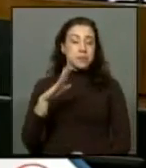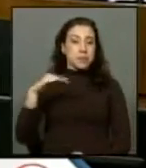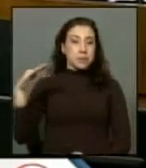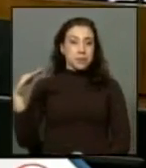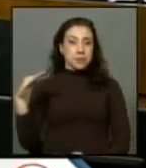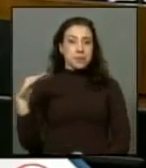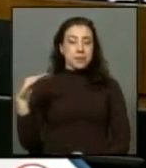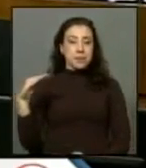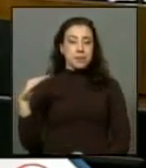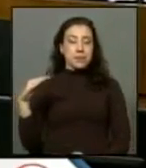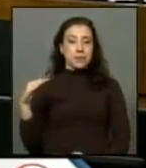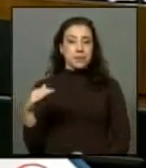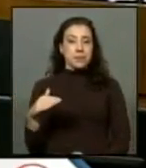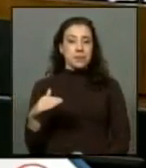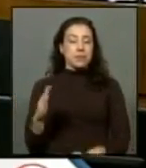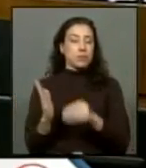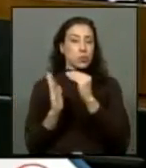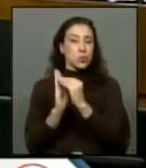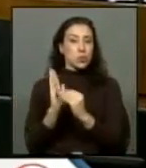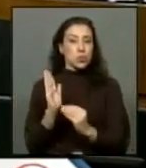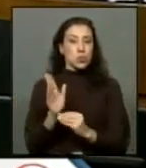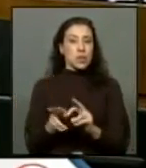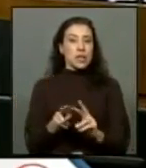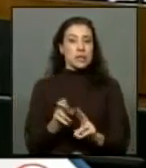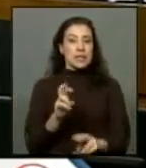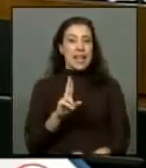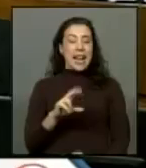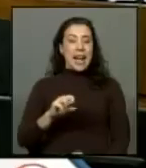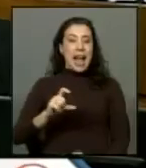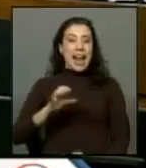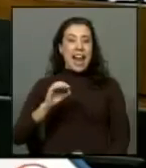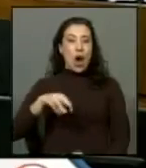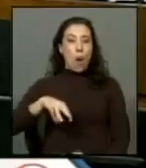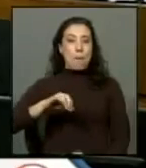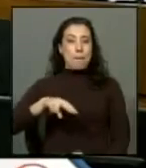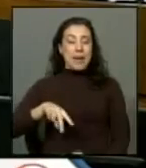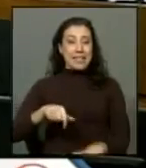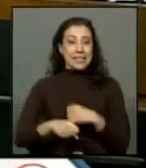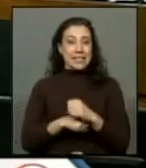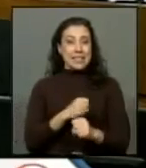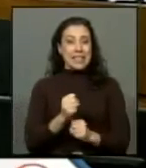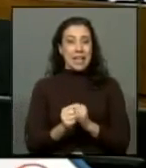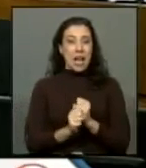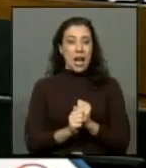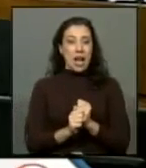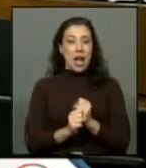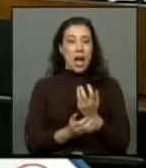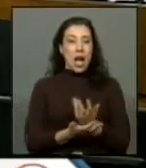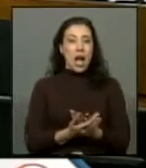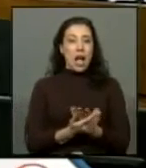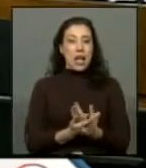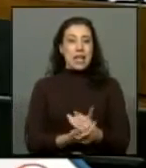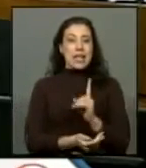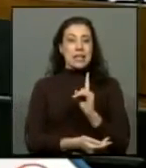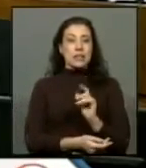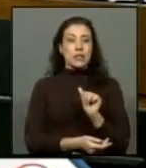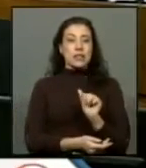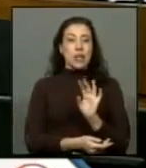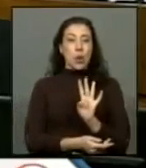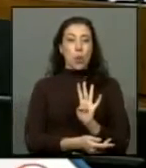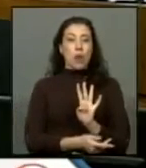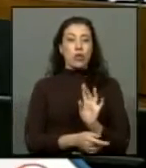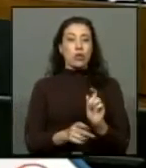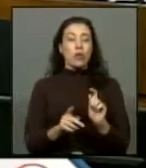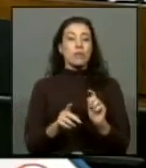de acuerdo a un catastro que realizó CERNAGEOMIN este año existen 164